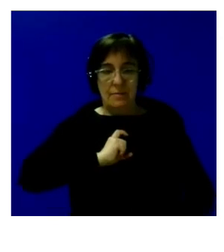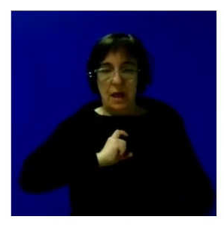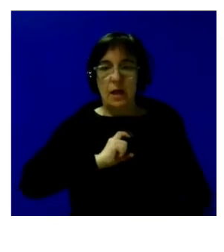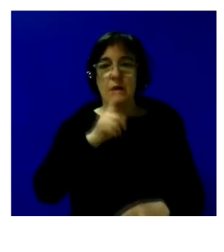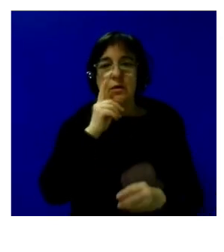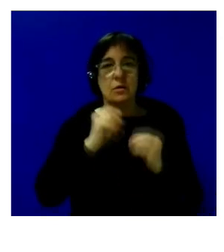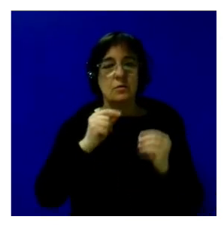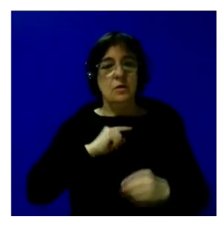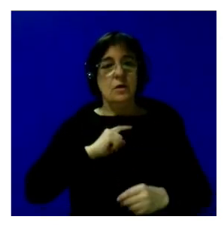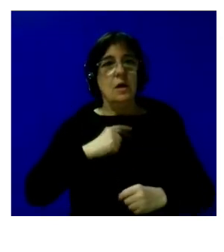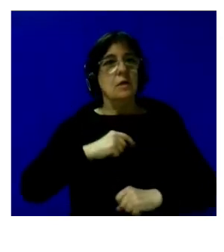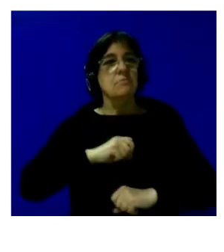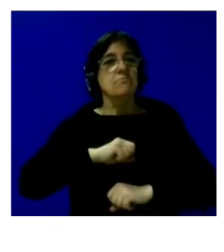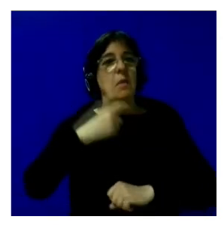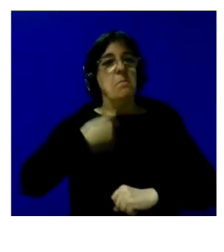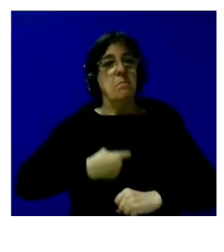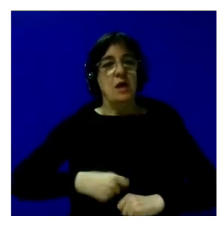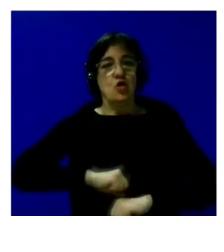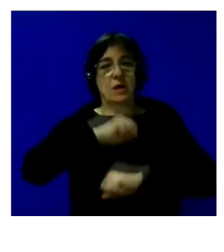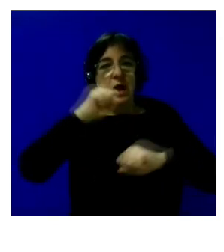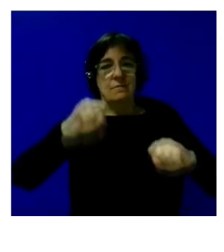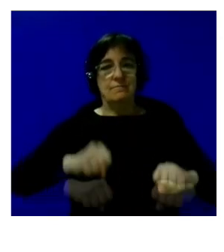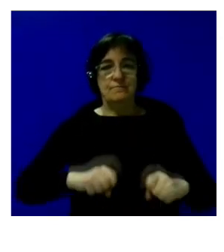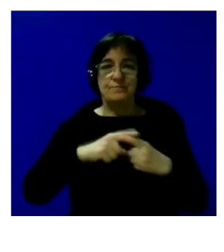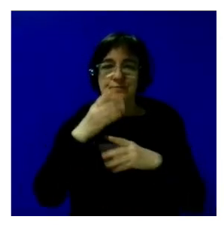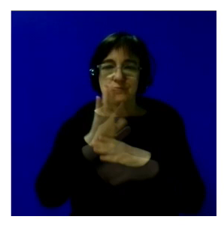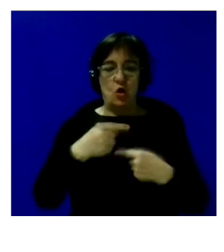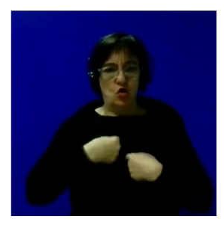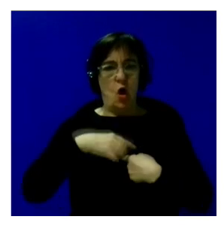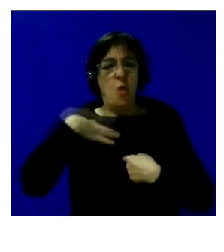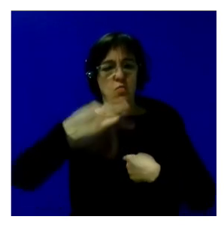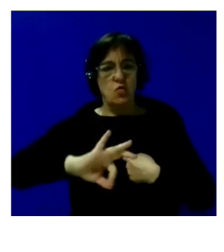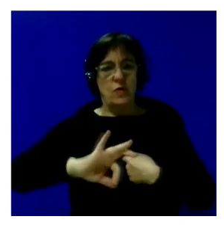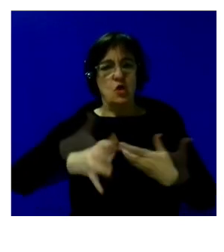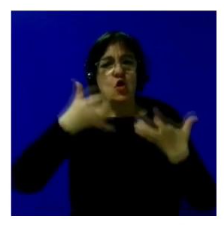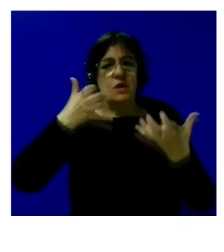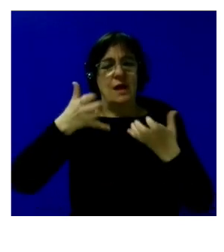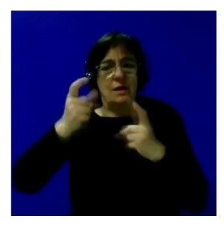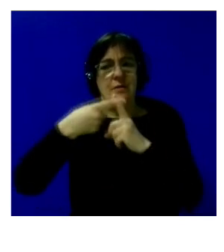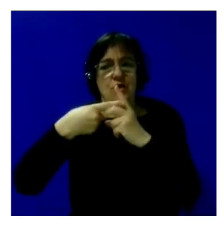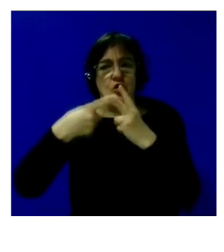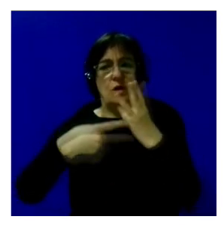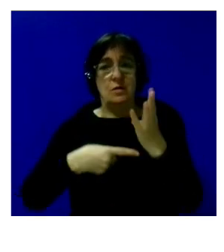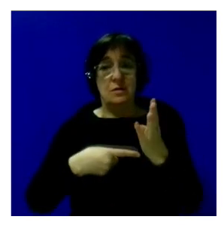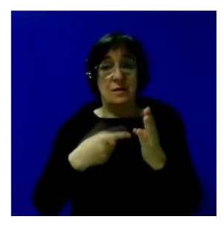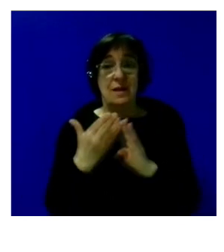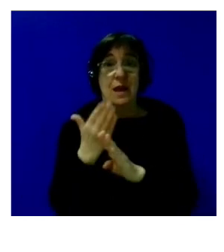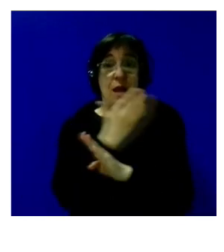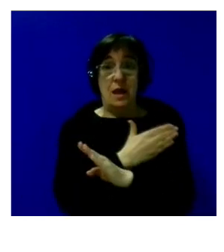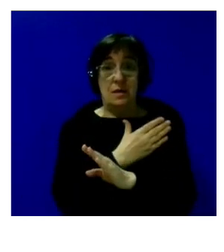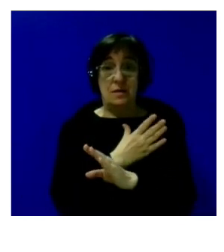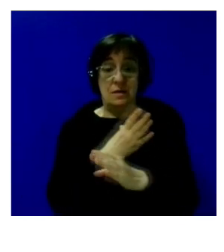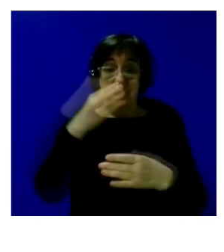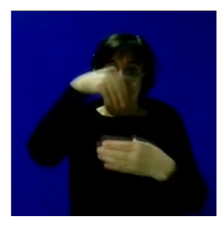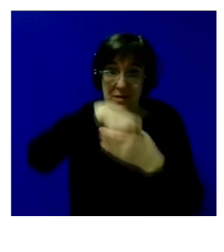su crecimiento personal representaba un yo pude lograr esto antes de venir a CIS